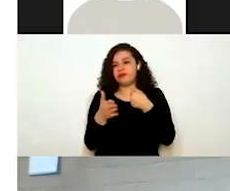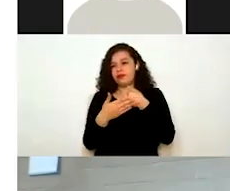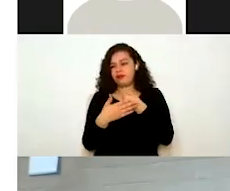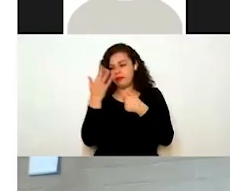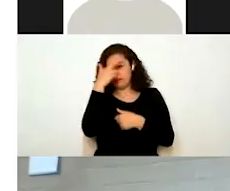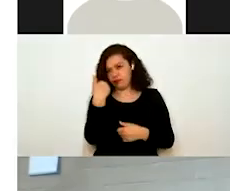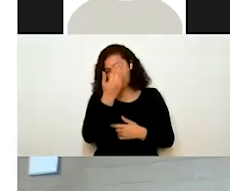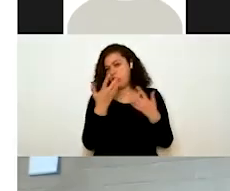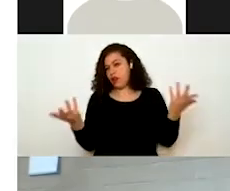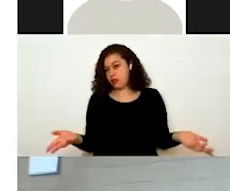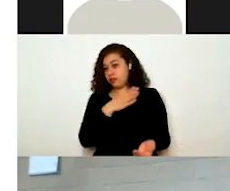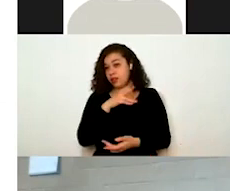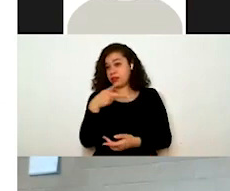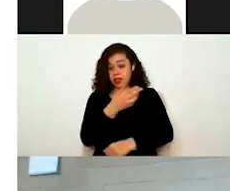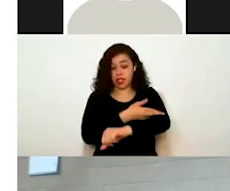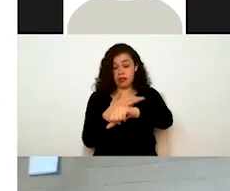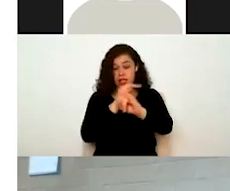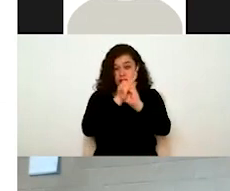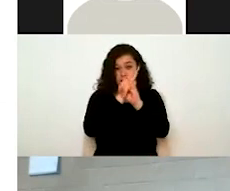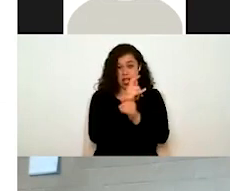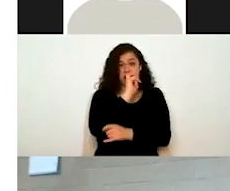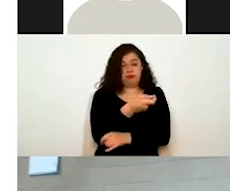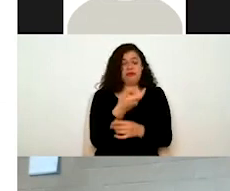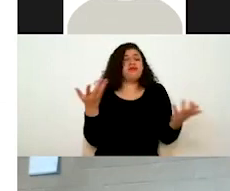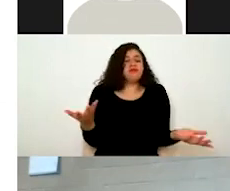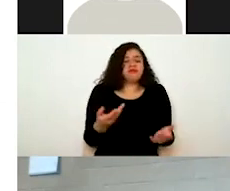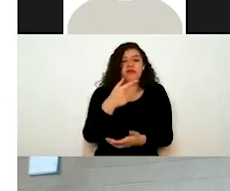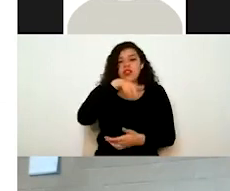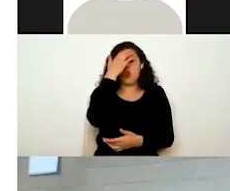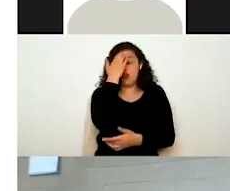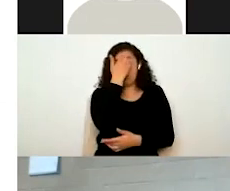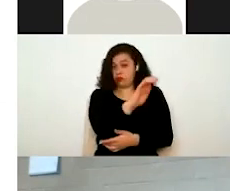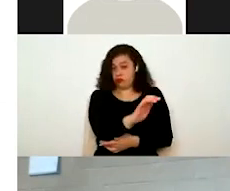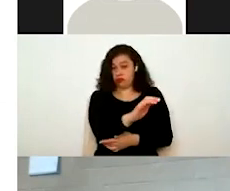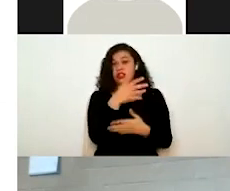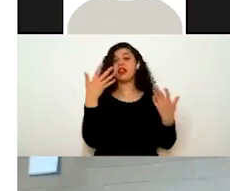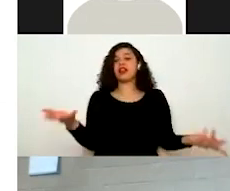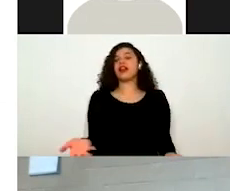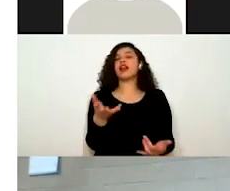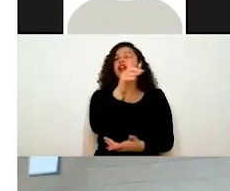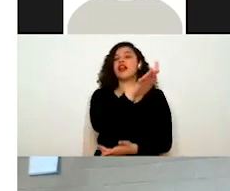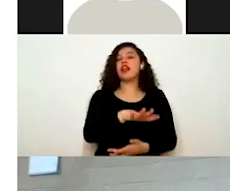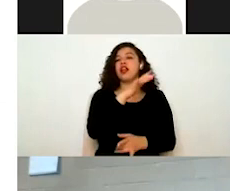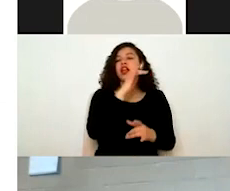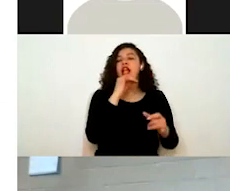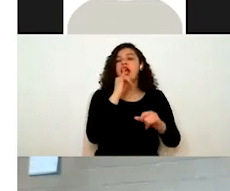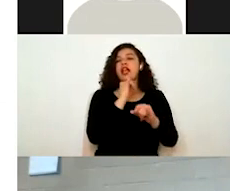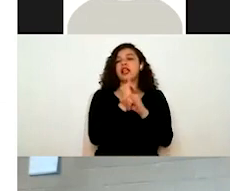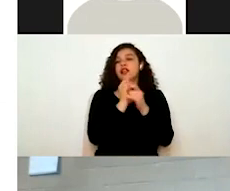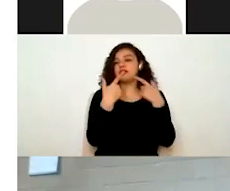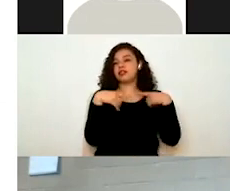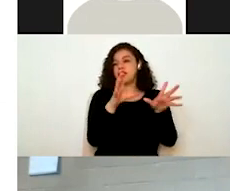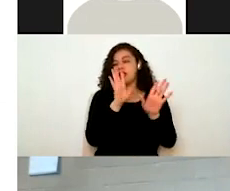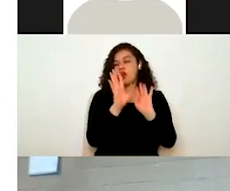Bueno, bueno, primero, ¿qué es trámite digital? Por si, si no lo conocían, bueno, trámite digital es el sitio electrónico que funciona como oficina